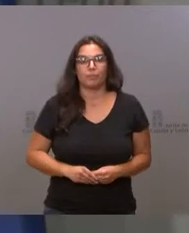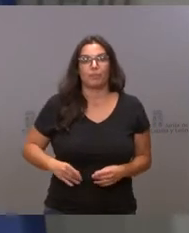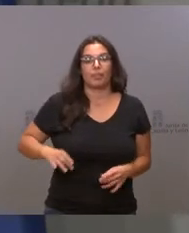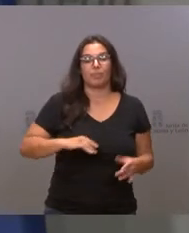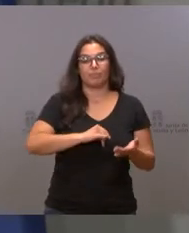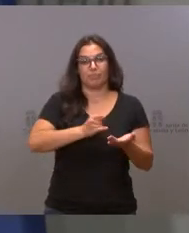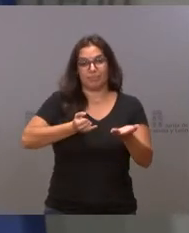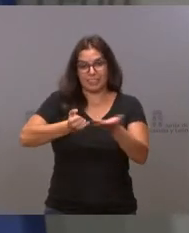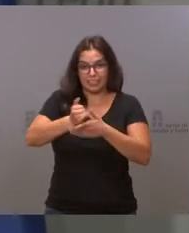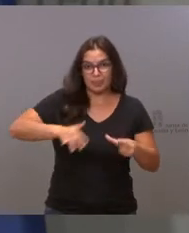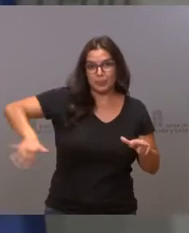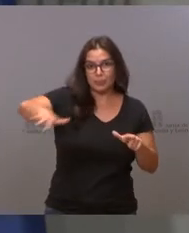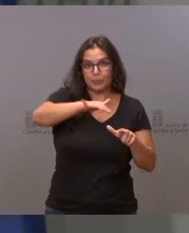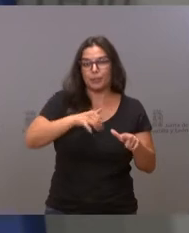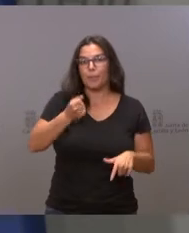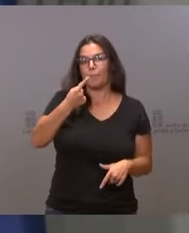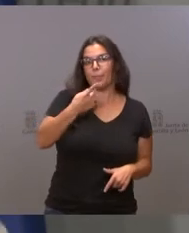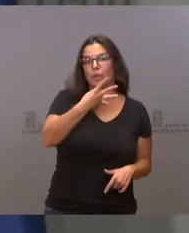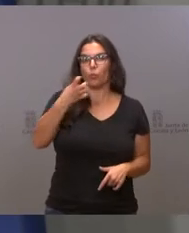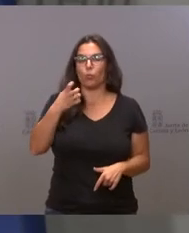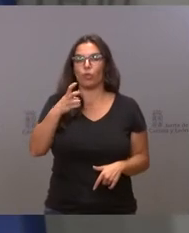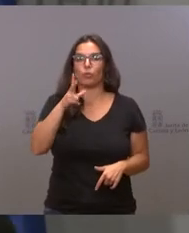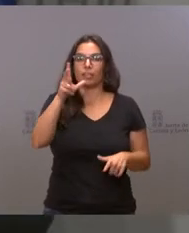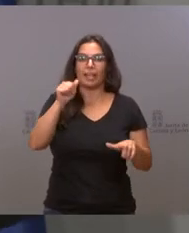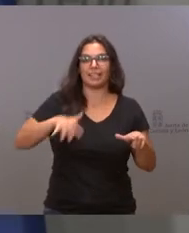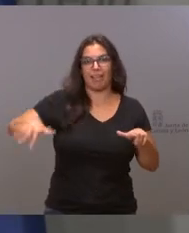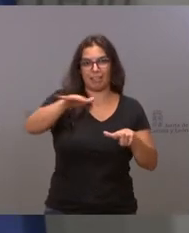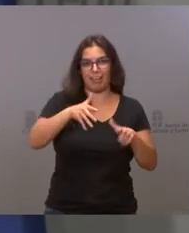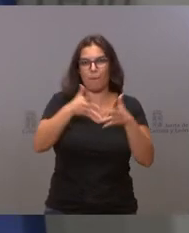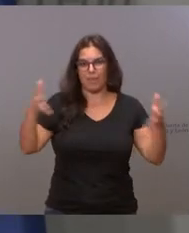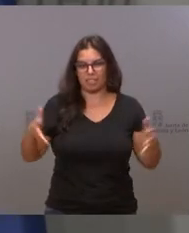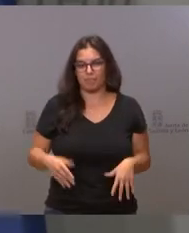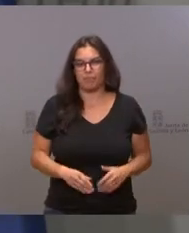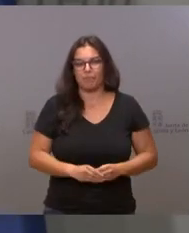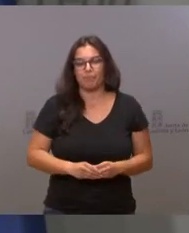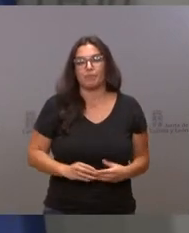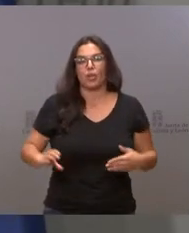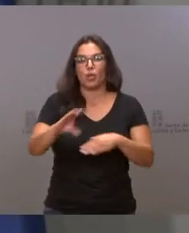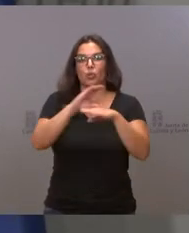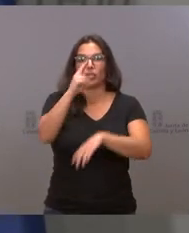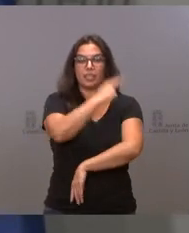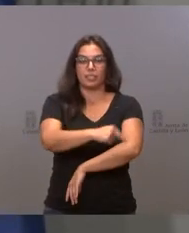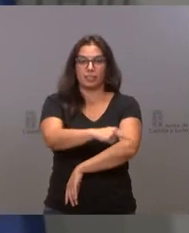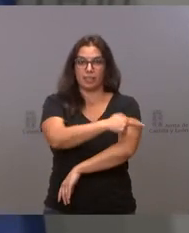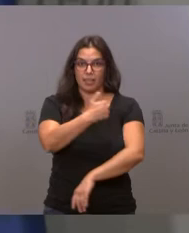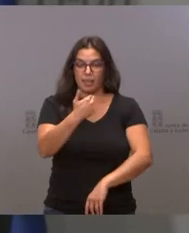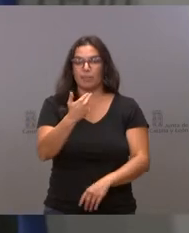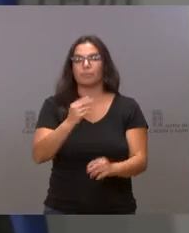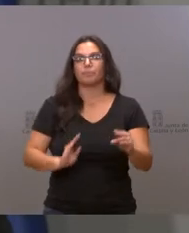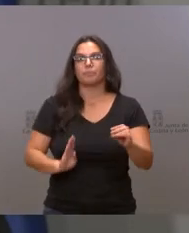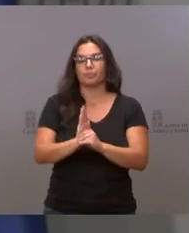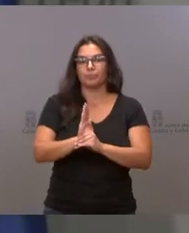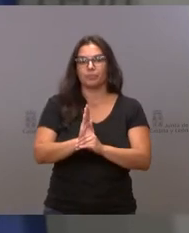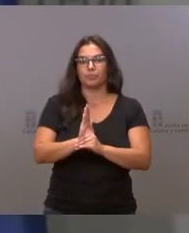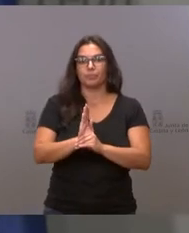regadío es de más de 1.400 hectáreas. La Consejería de Sanidad destina a